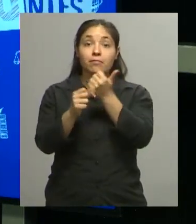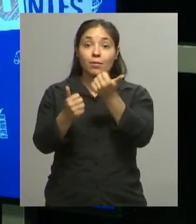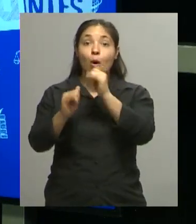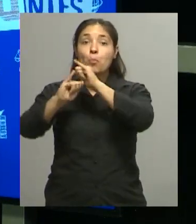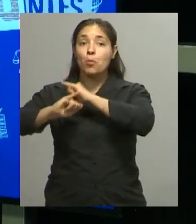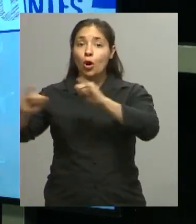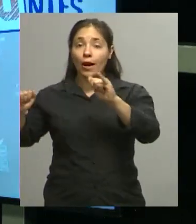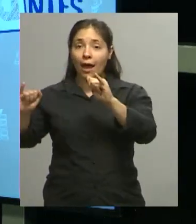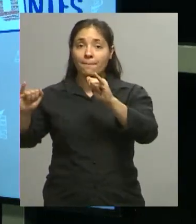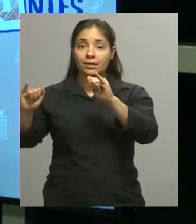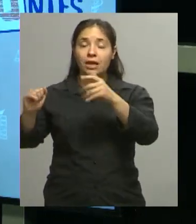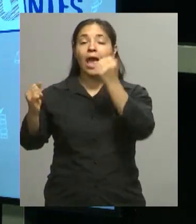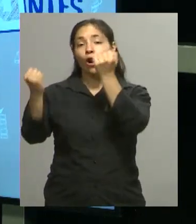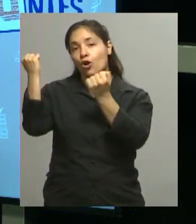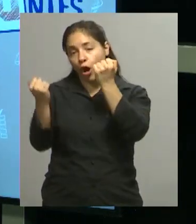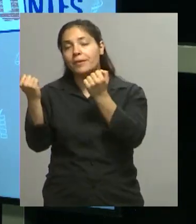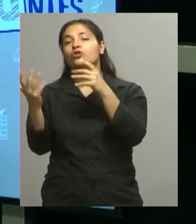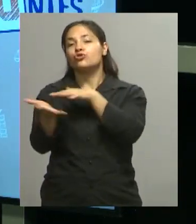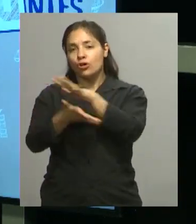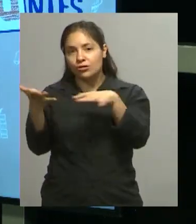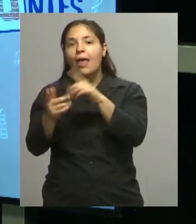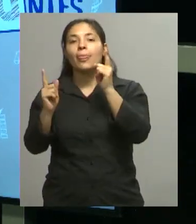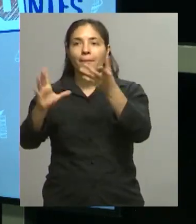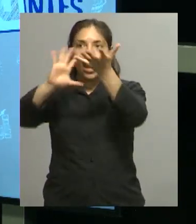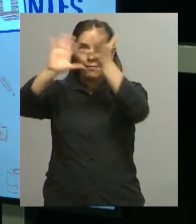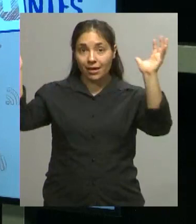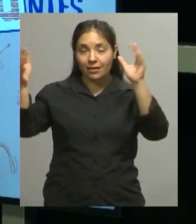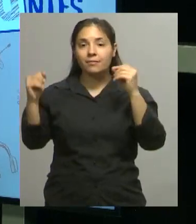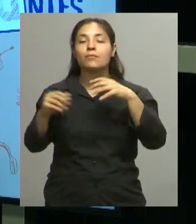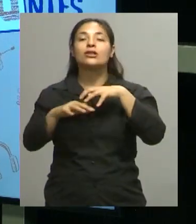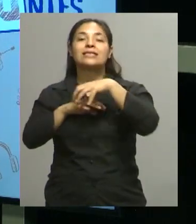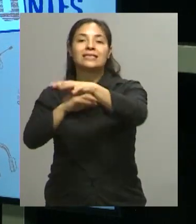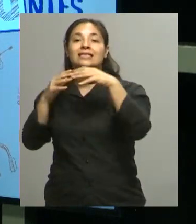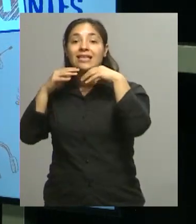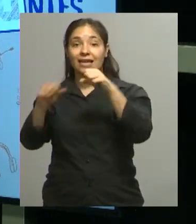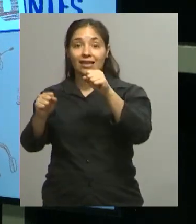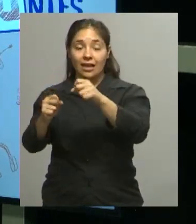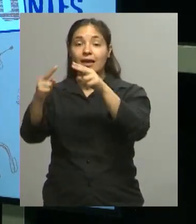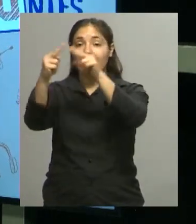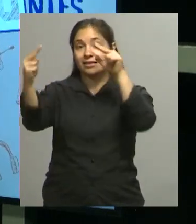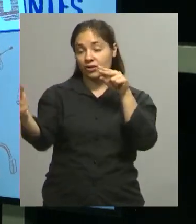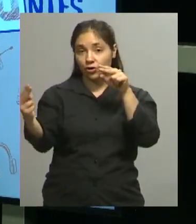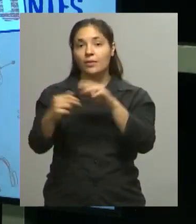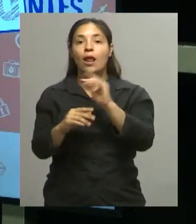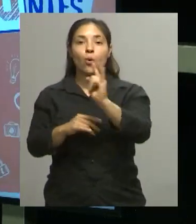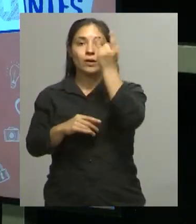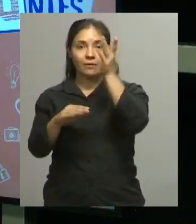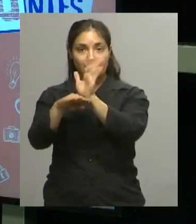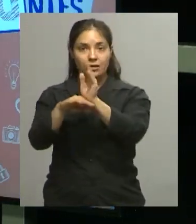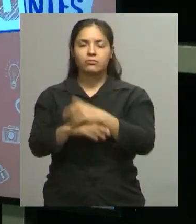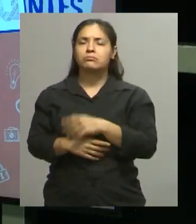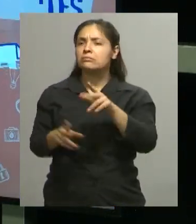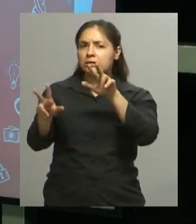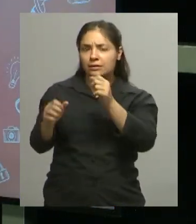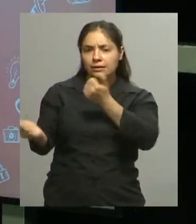con el programa Económico y Social y Ambiente de la Secretaría de Extensión de la Universidad Nacional de Cuyo vamos a saber bien de qué se trata porque tenemos